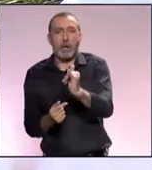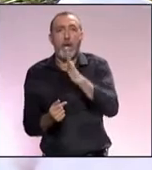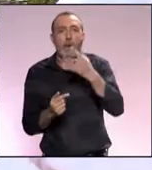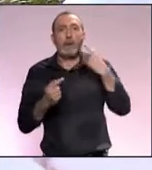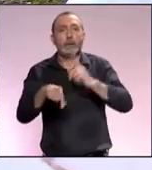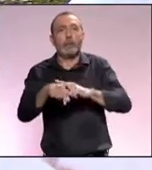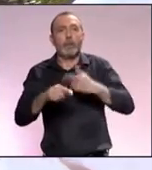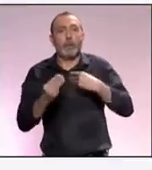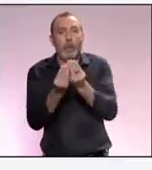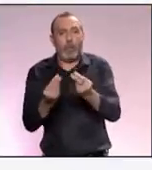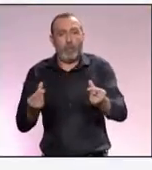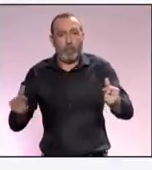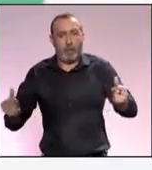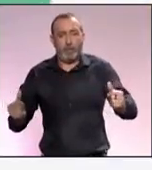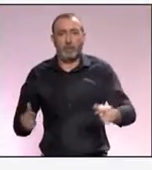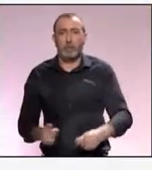ido perdiendo con el tiempo.